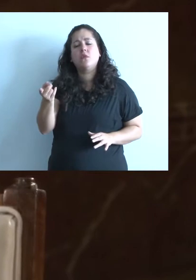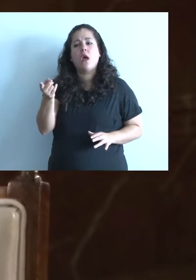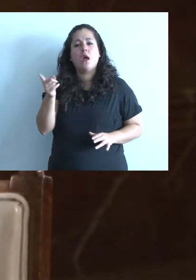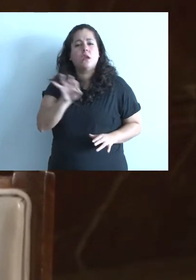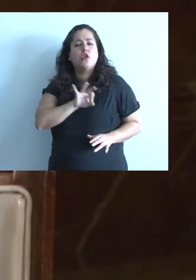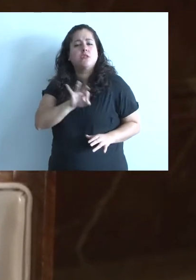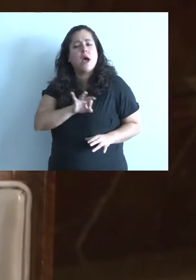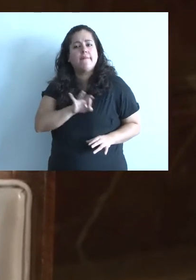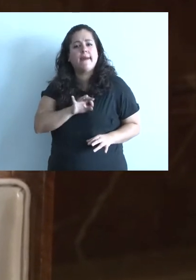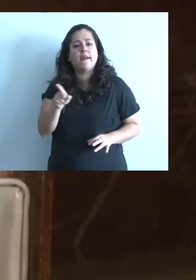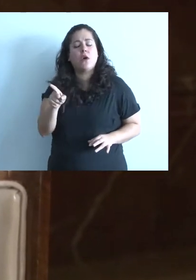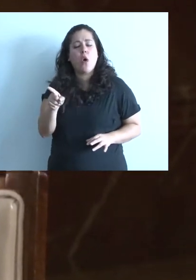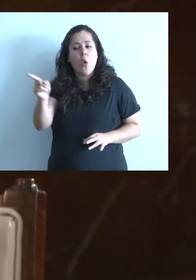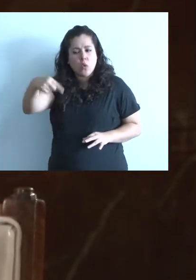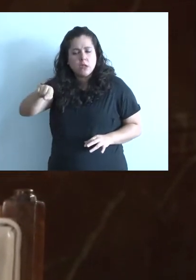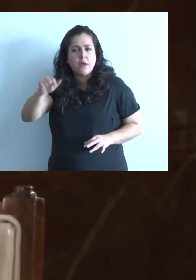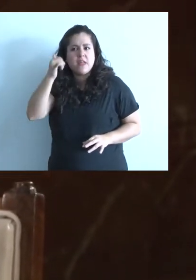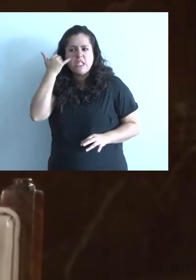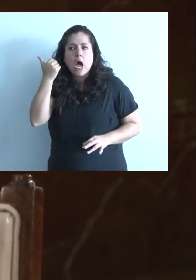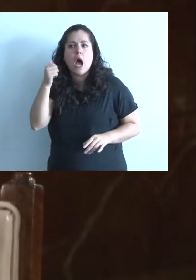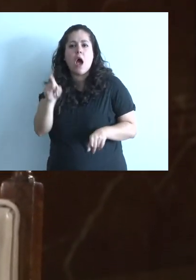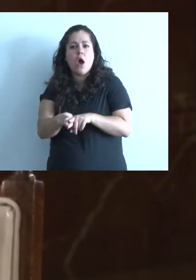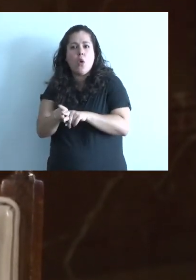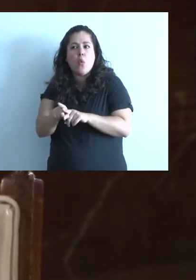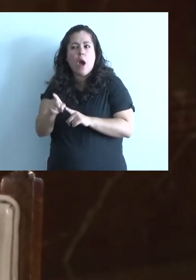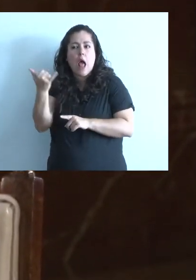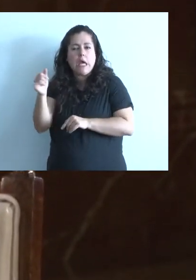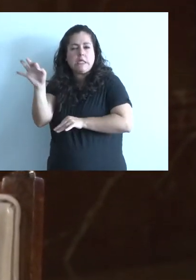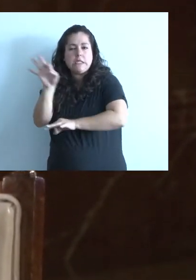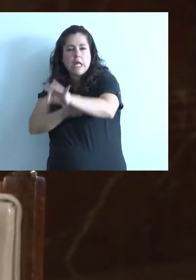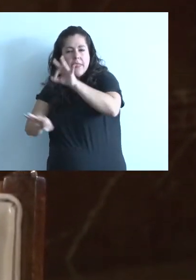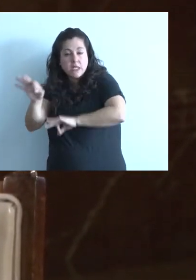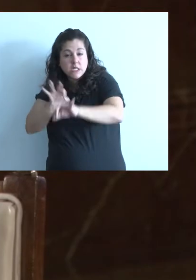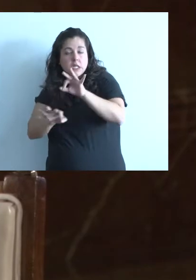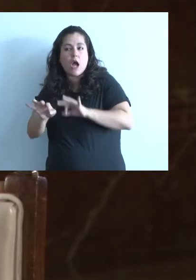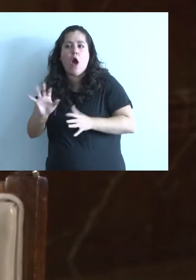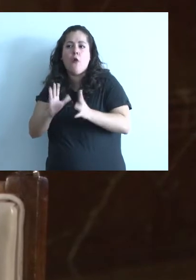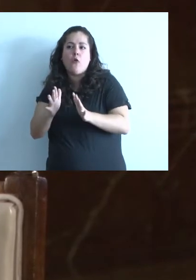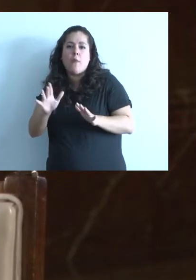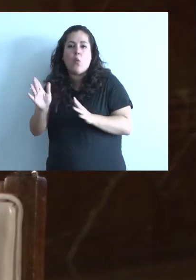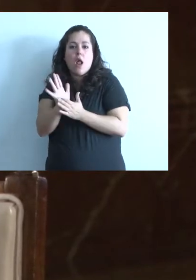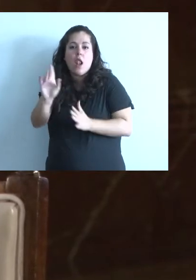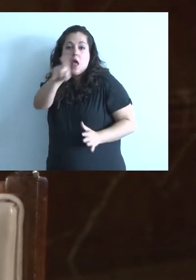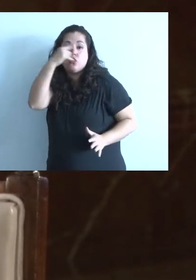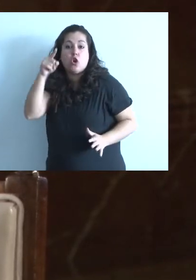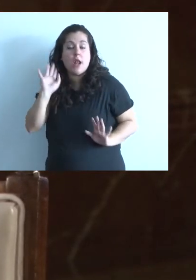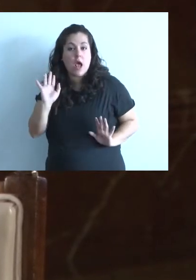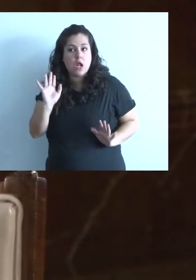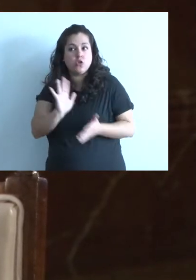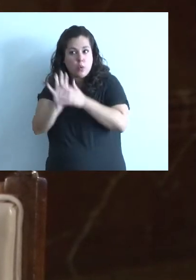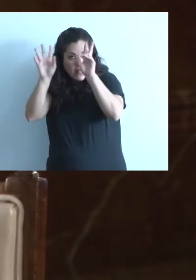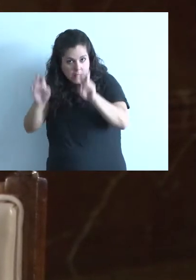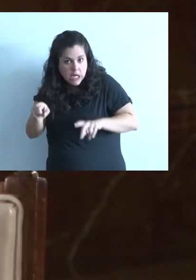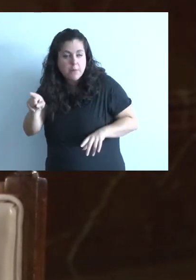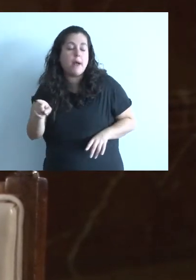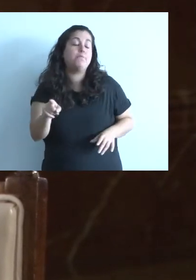tema también era saber si ya tienen, digamos, una estadística también con respecto a nivel nacional, con